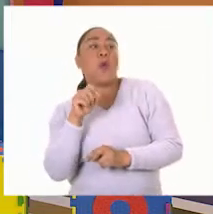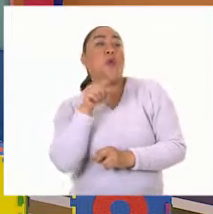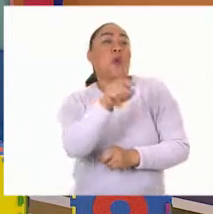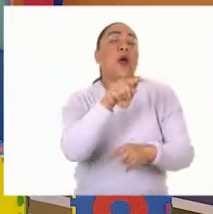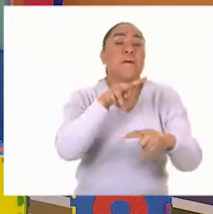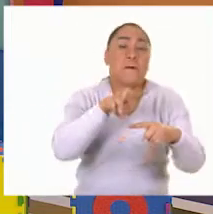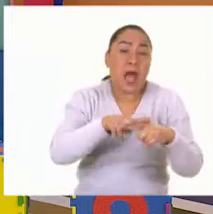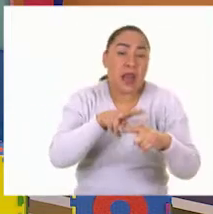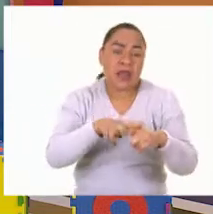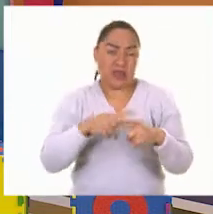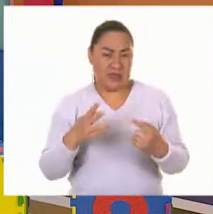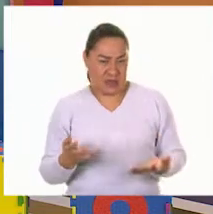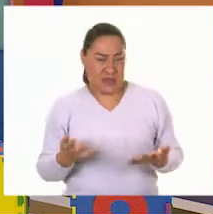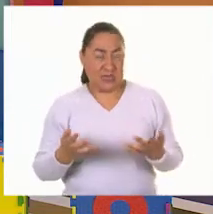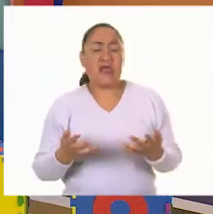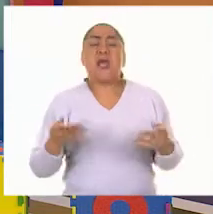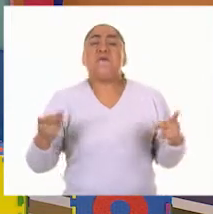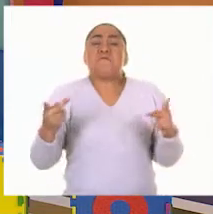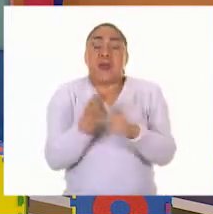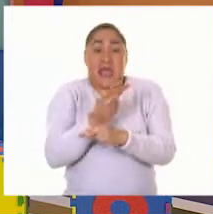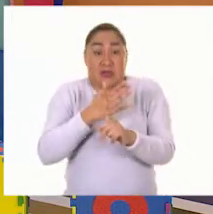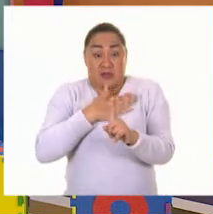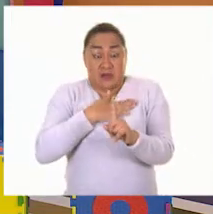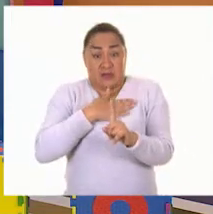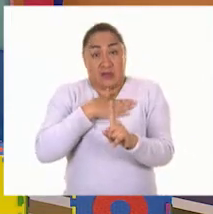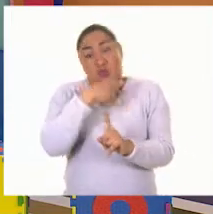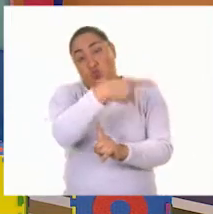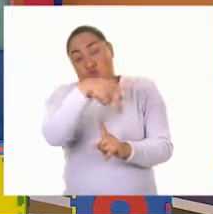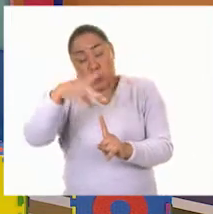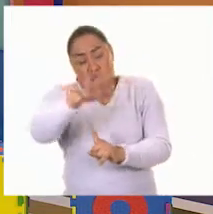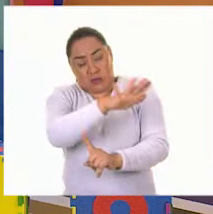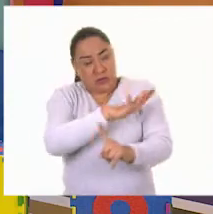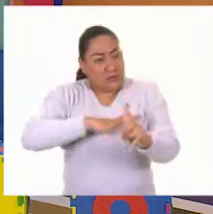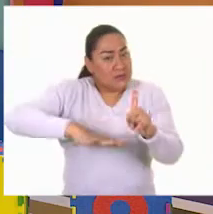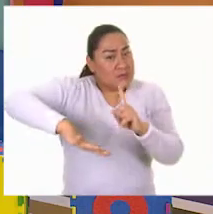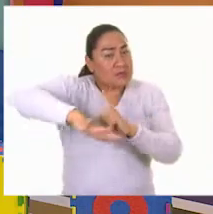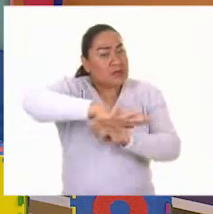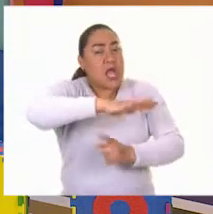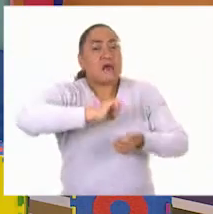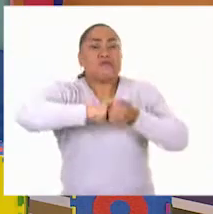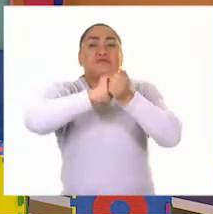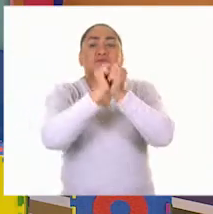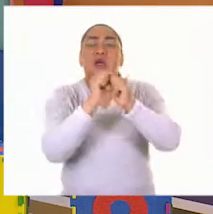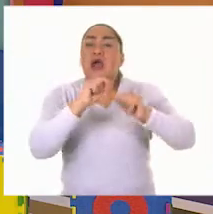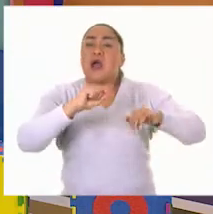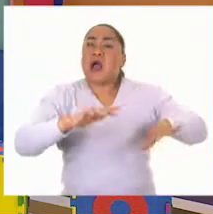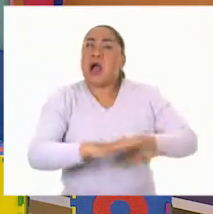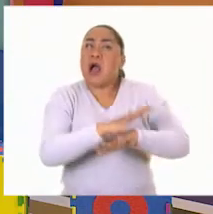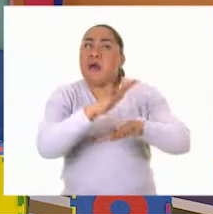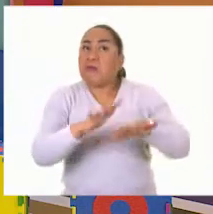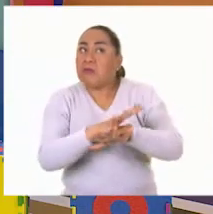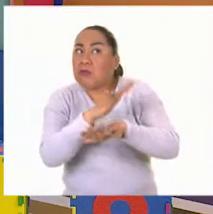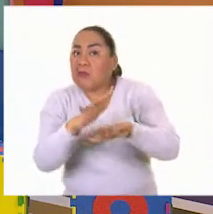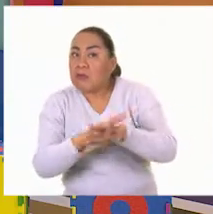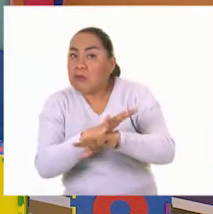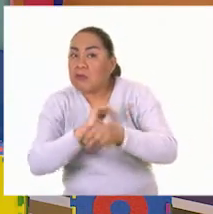que va sucediendo a nuestro alrededor hace que las actividades recreativas cambien. Ese es un elemento que hace que una actividad pueda